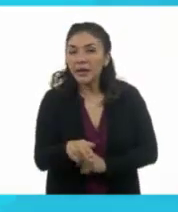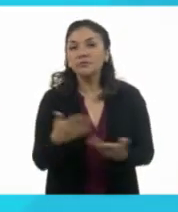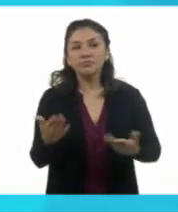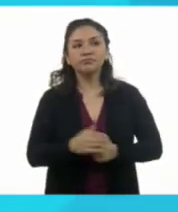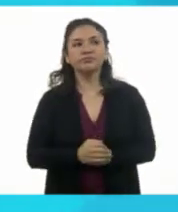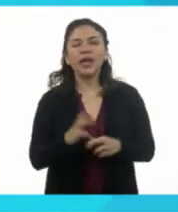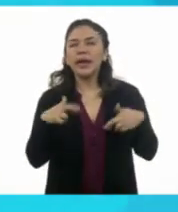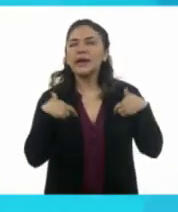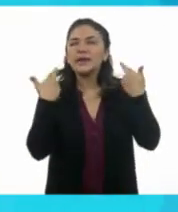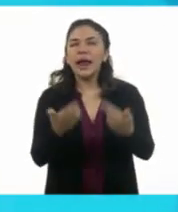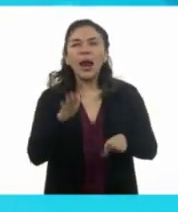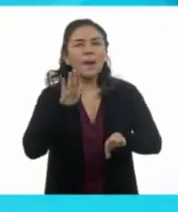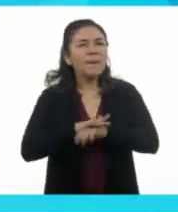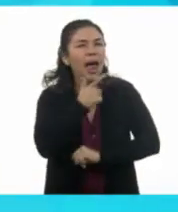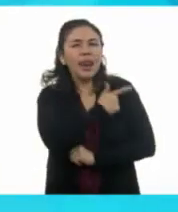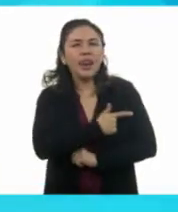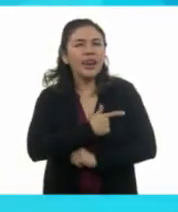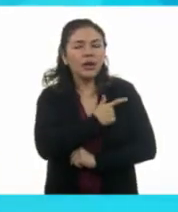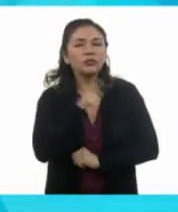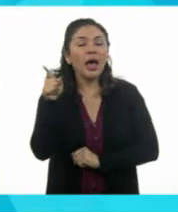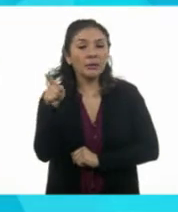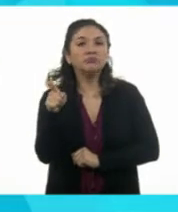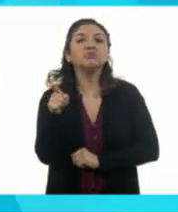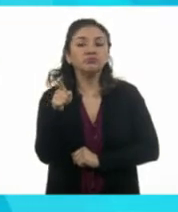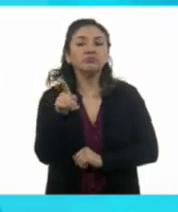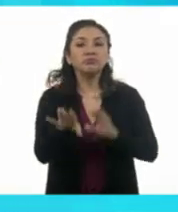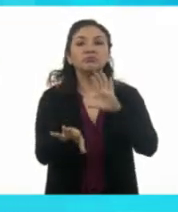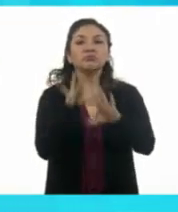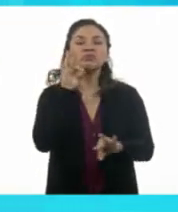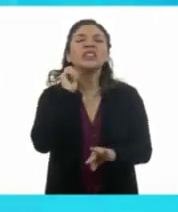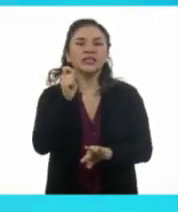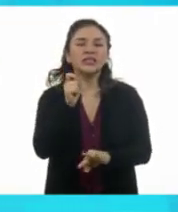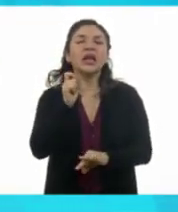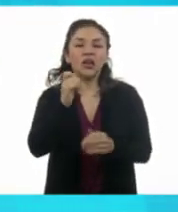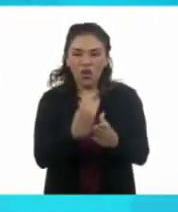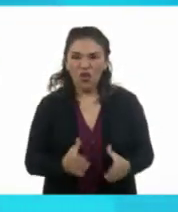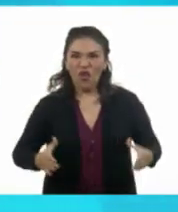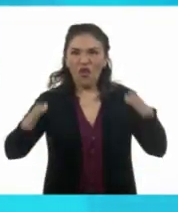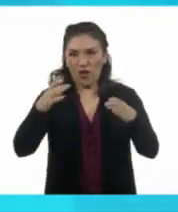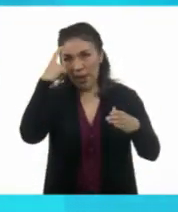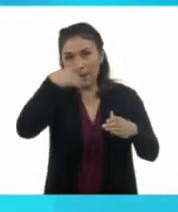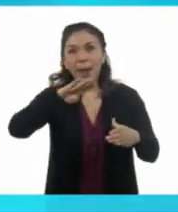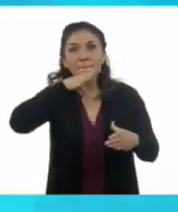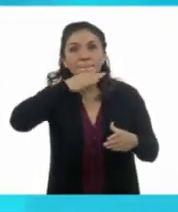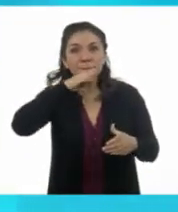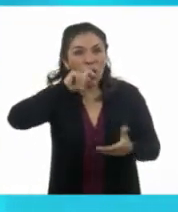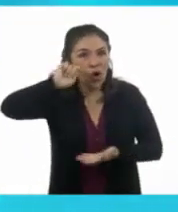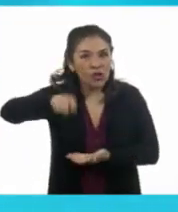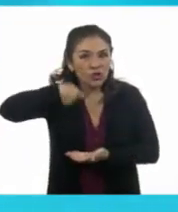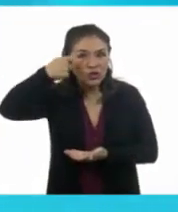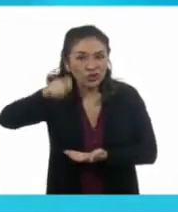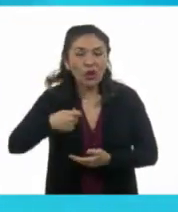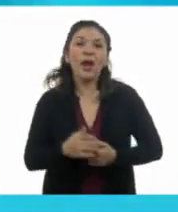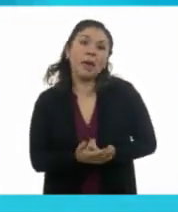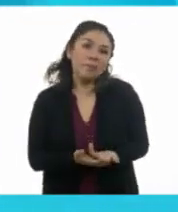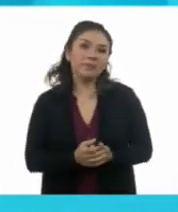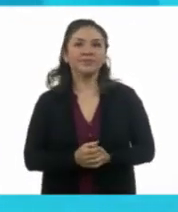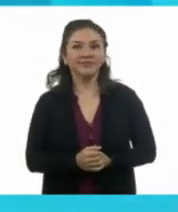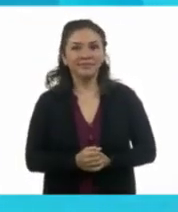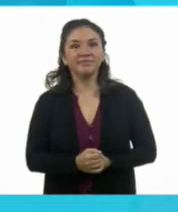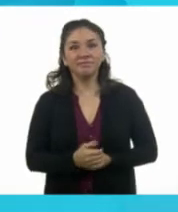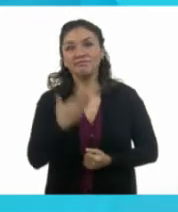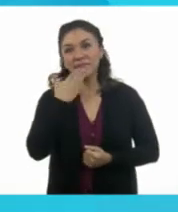¿Cuál es tu regalo favorito? Y al igual que IPN9000, responde en el apartado otro, pozole.